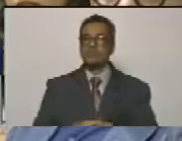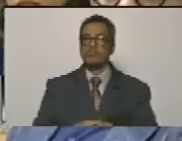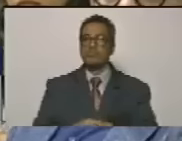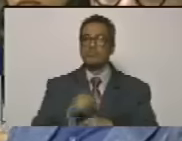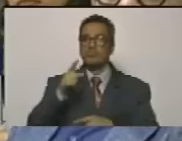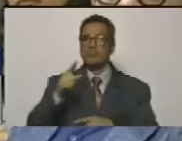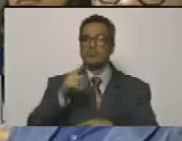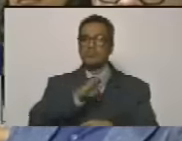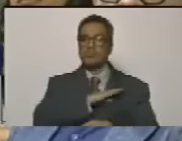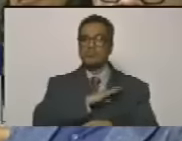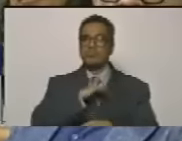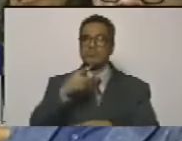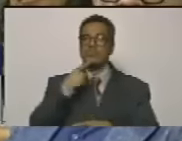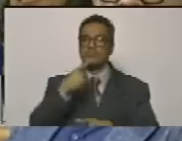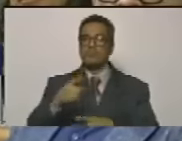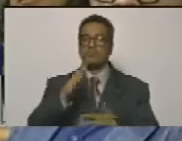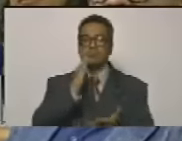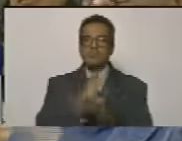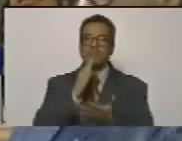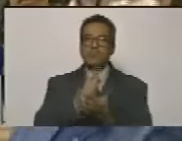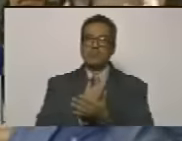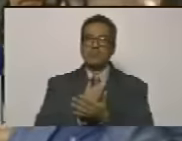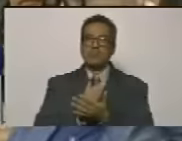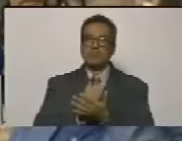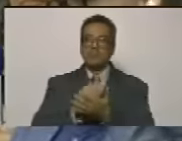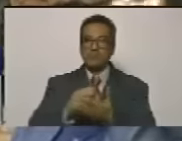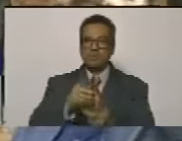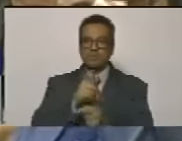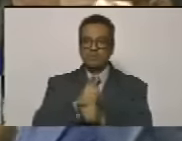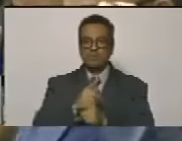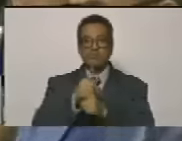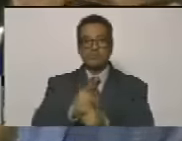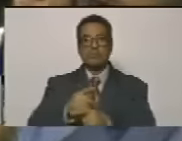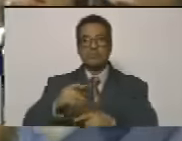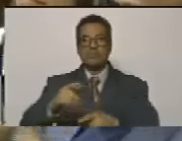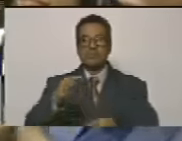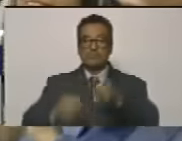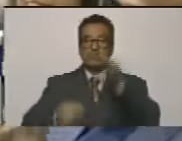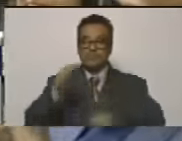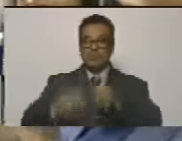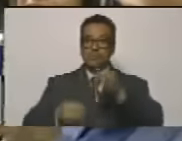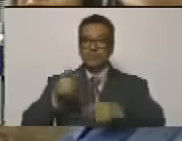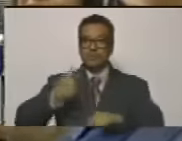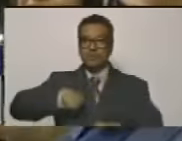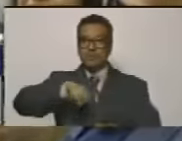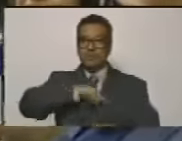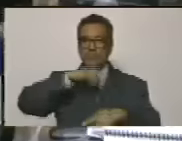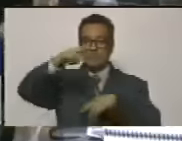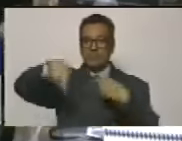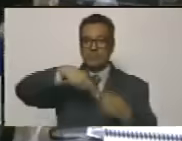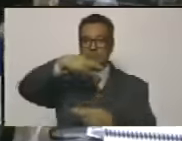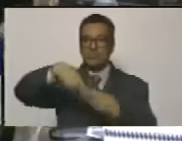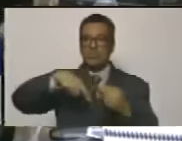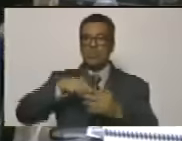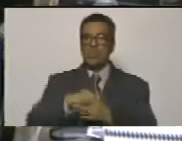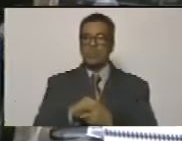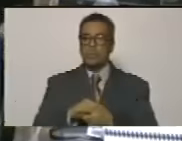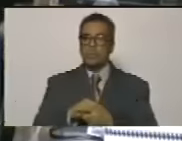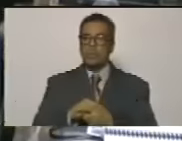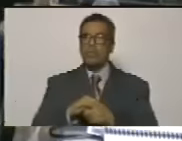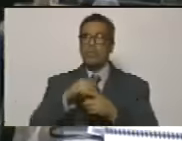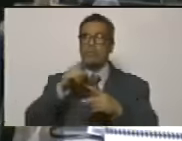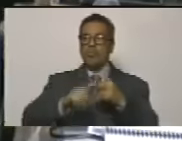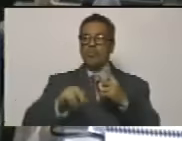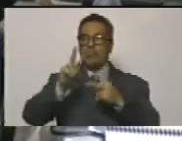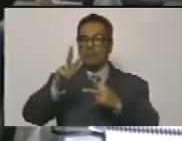soy y seré por siempre el abogado de la revolución y así fue Carlos el abogado de nuestra revolución. Dos